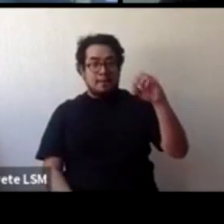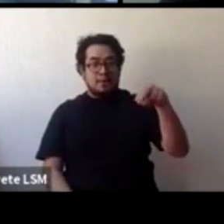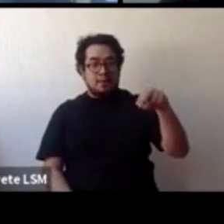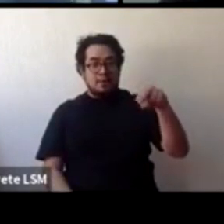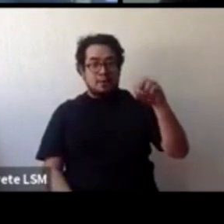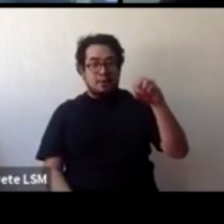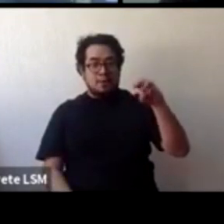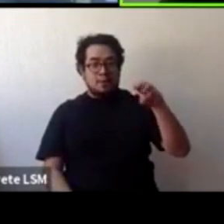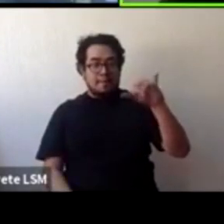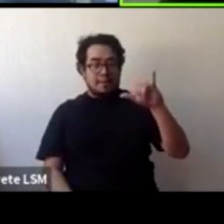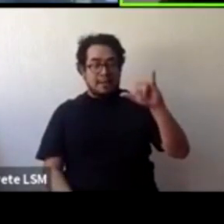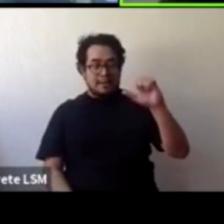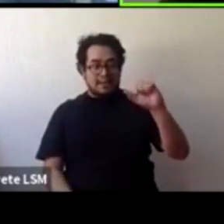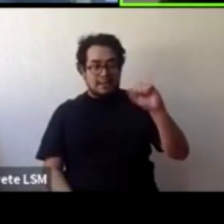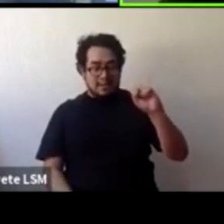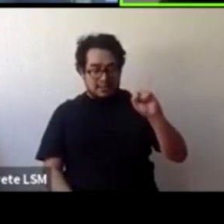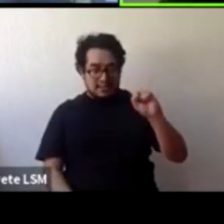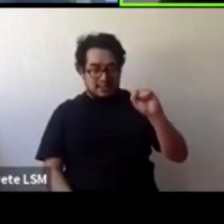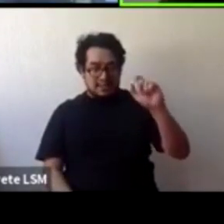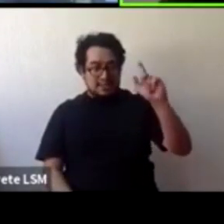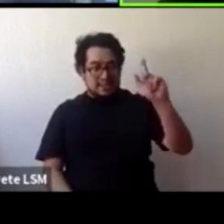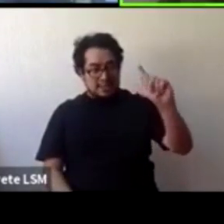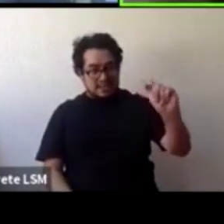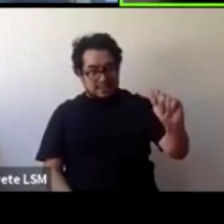economista, Economist, es, The Economist,